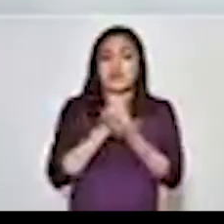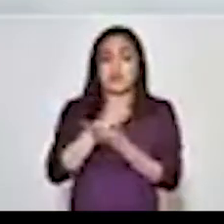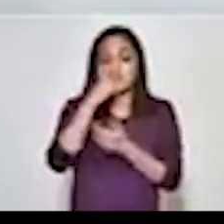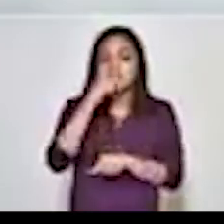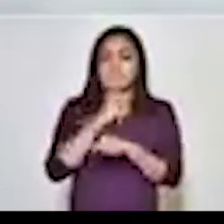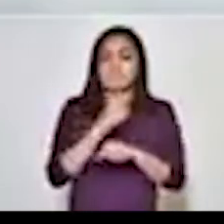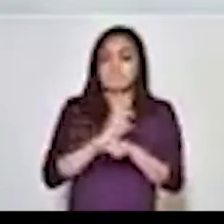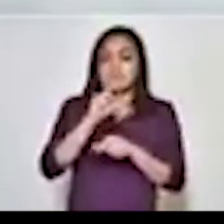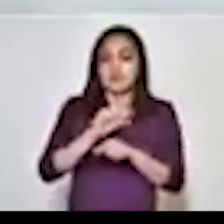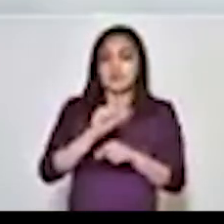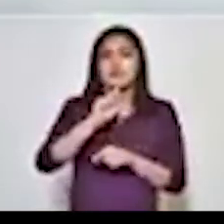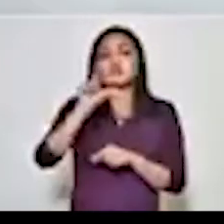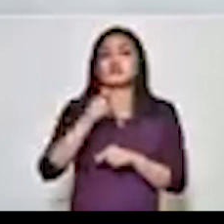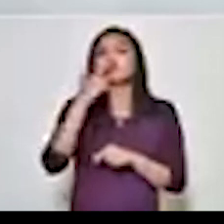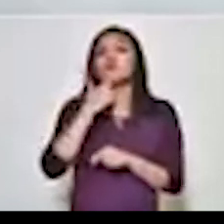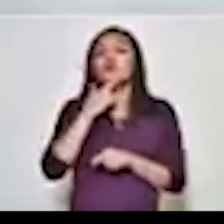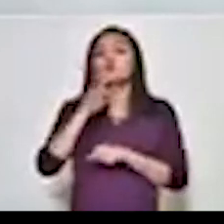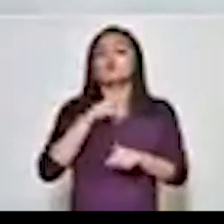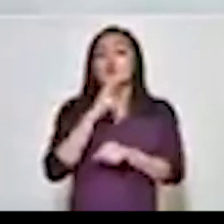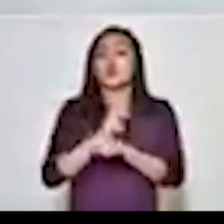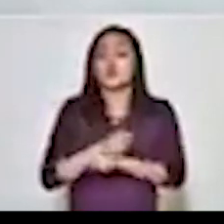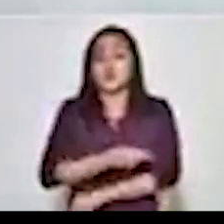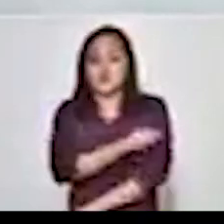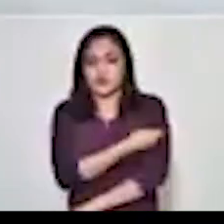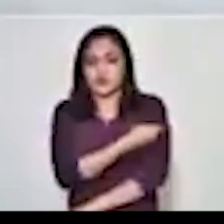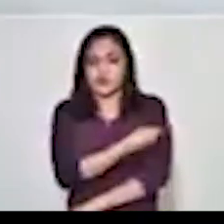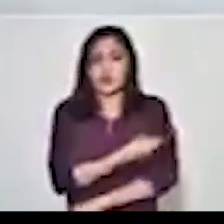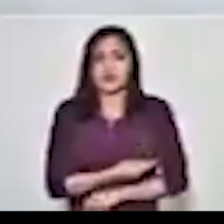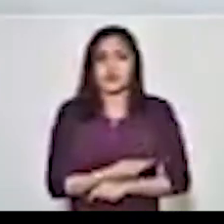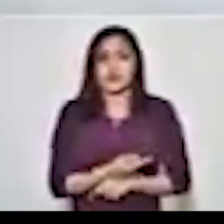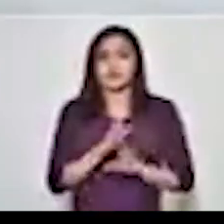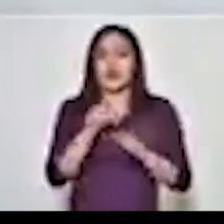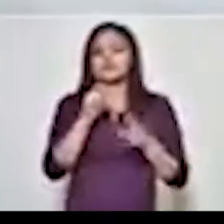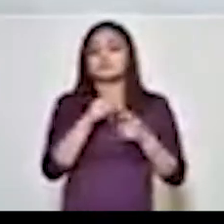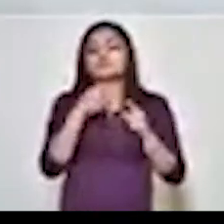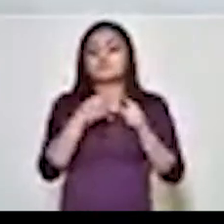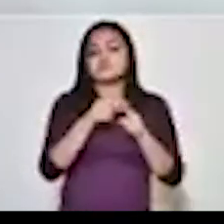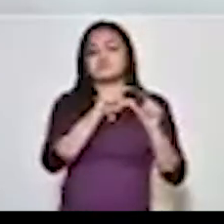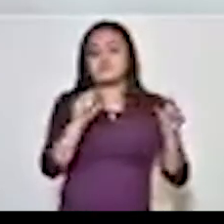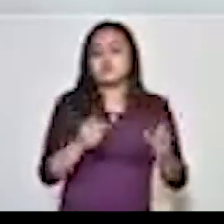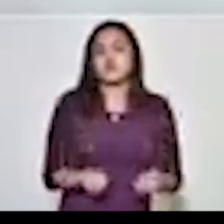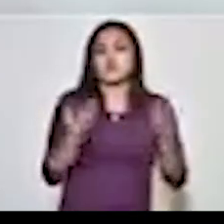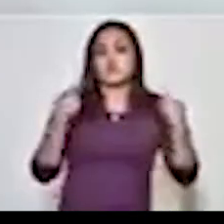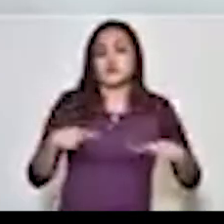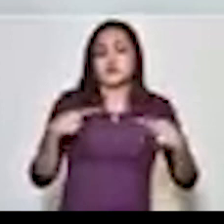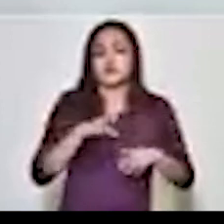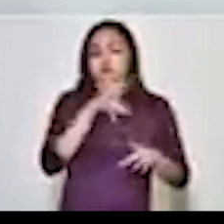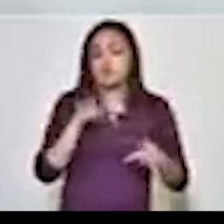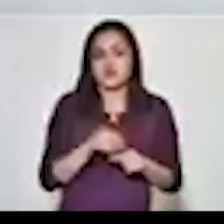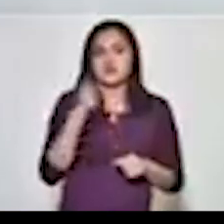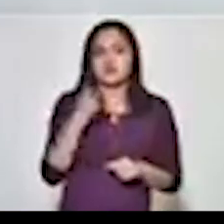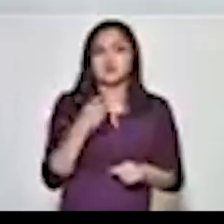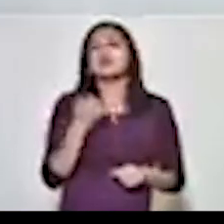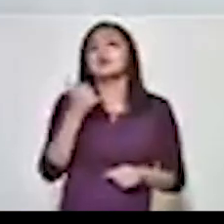la primera dosis, un frasco rojo para la segunda dosis, van ya etiquetadas con nombre, nos llega por completo